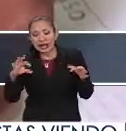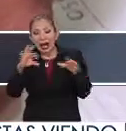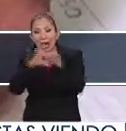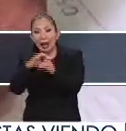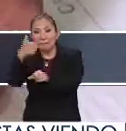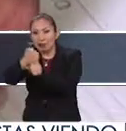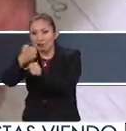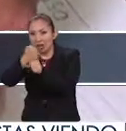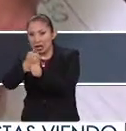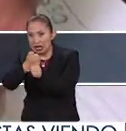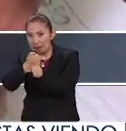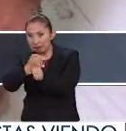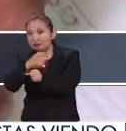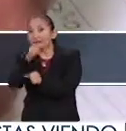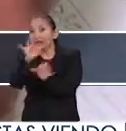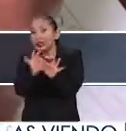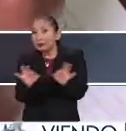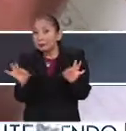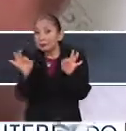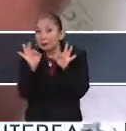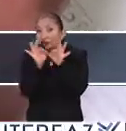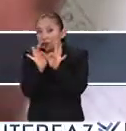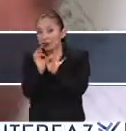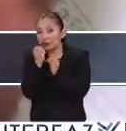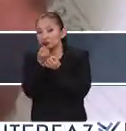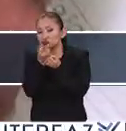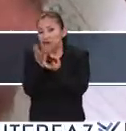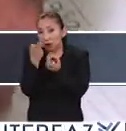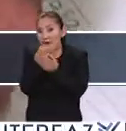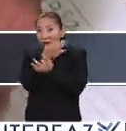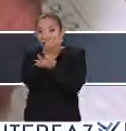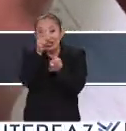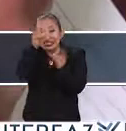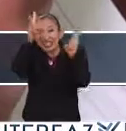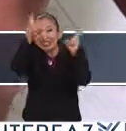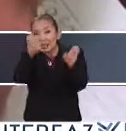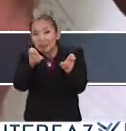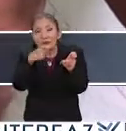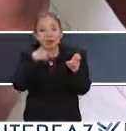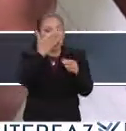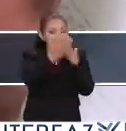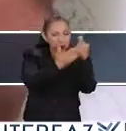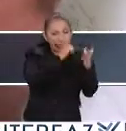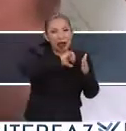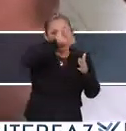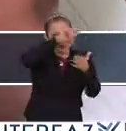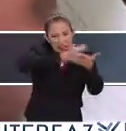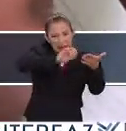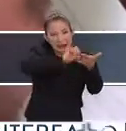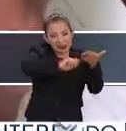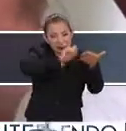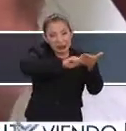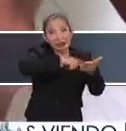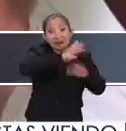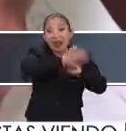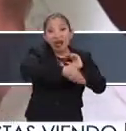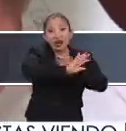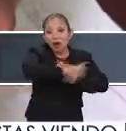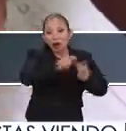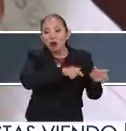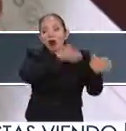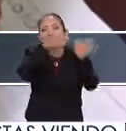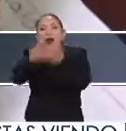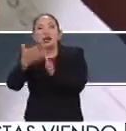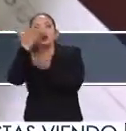con la primaria. Sí es muy importante dar a conocer al auditorio ese tema de la continuidad educativa. Sí, sí, sí. Ya que si no, corremos ese